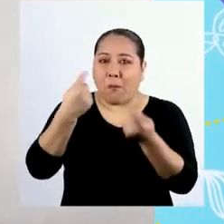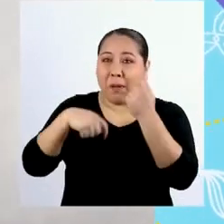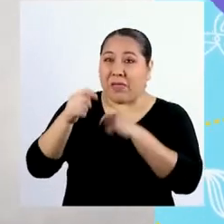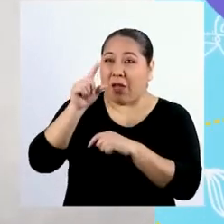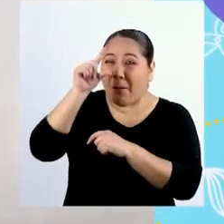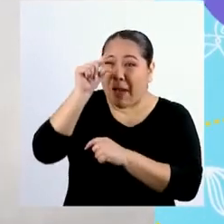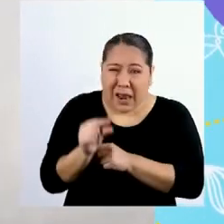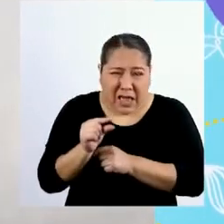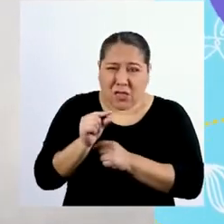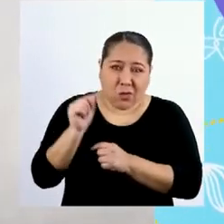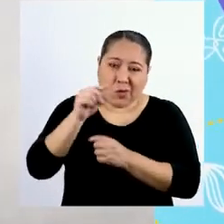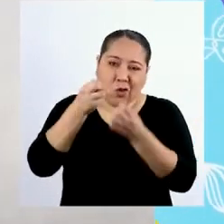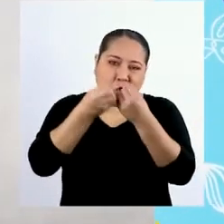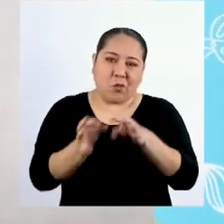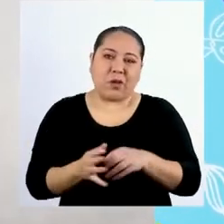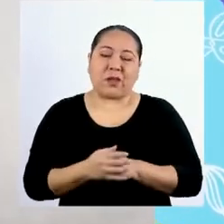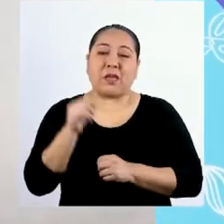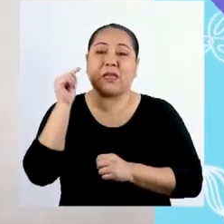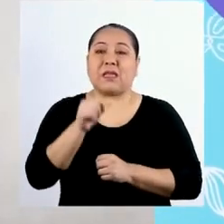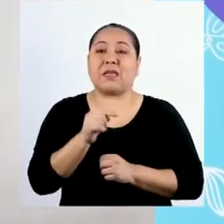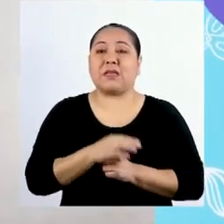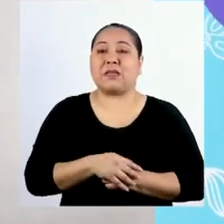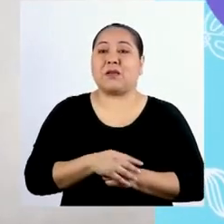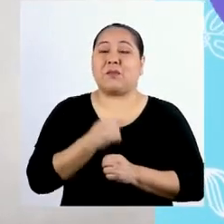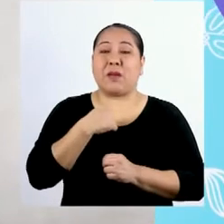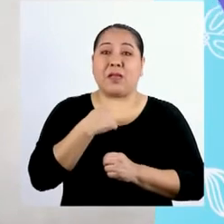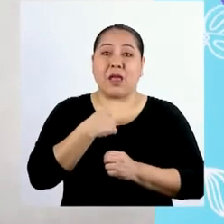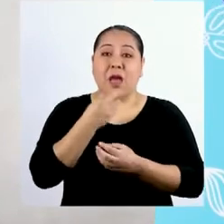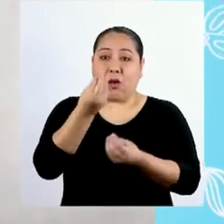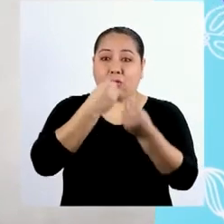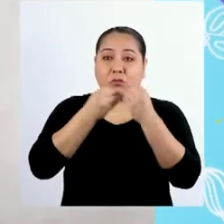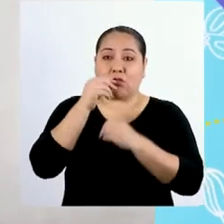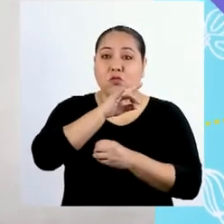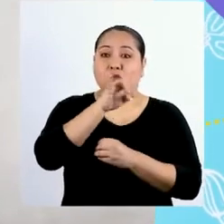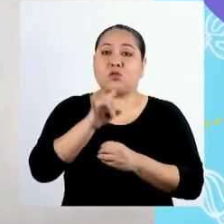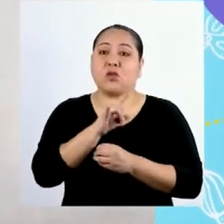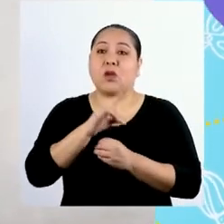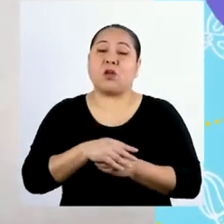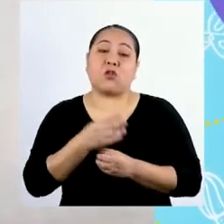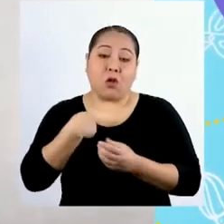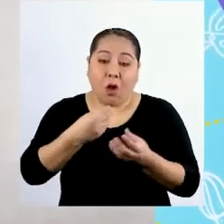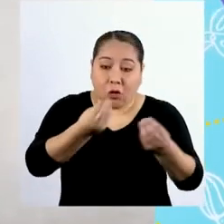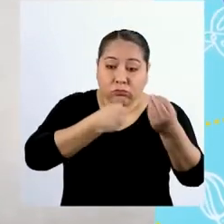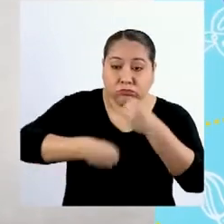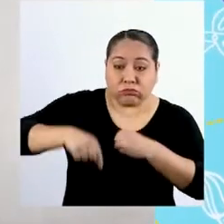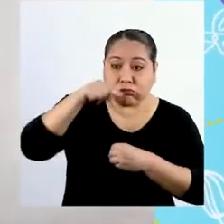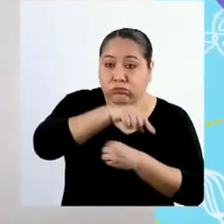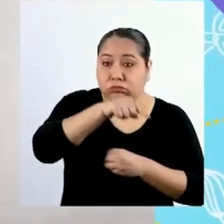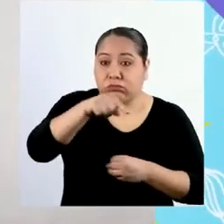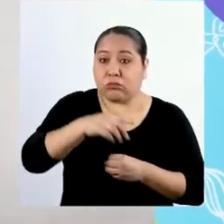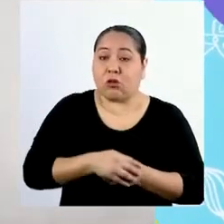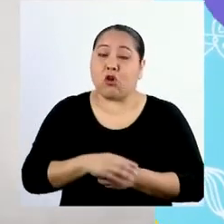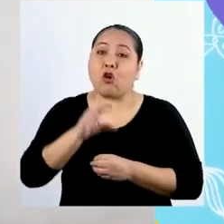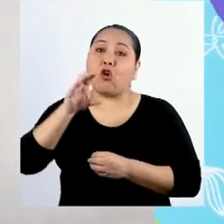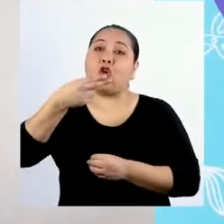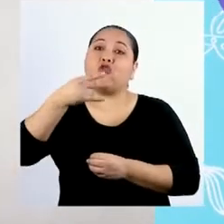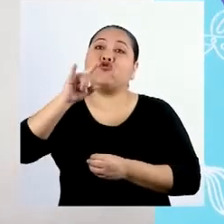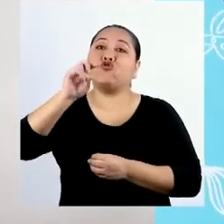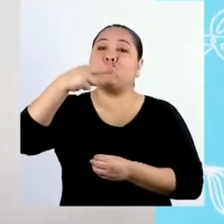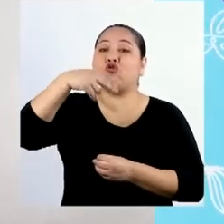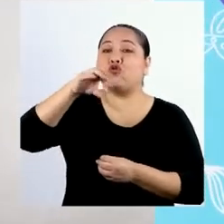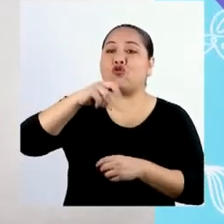para no perder. El Inés casió que para alimentarnos utilizamos lo que en el pueblo producíamos. Por ejemplo, chuño,